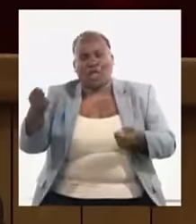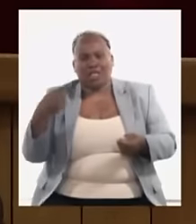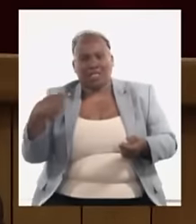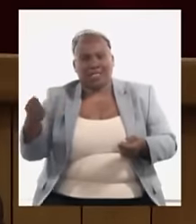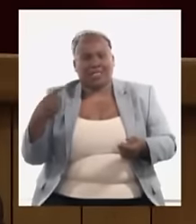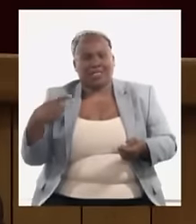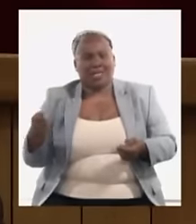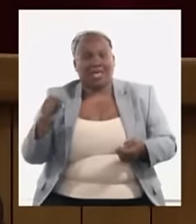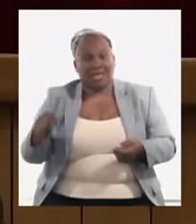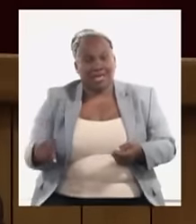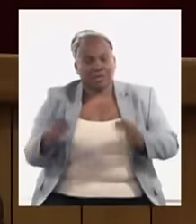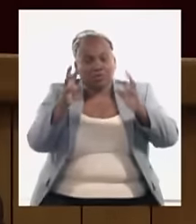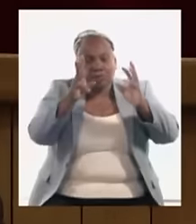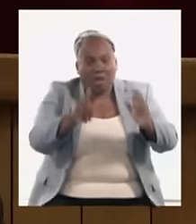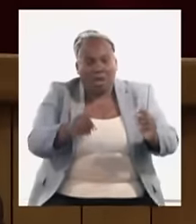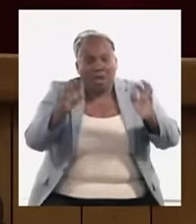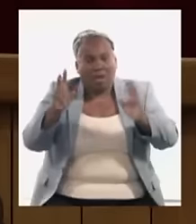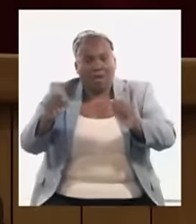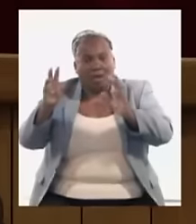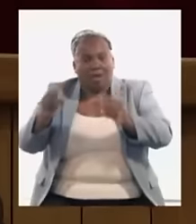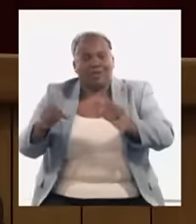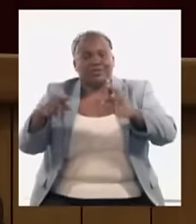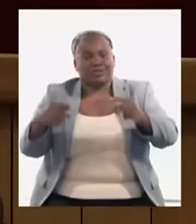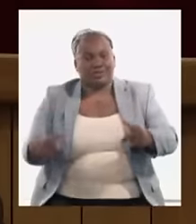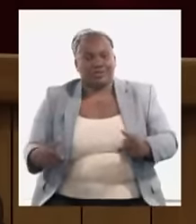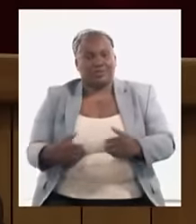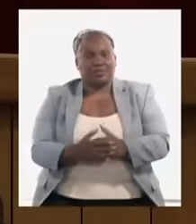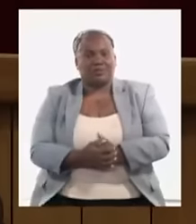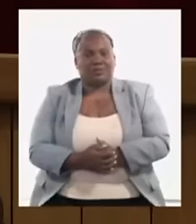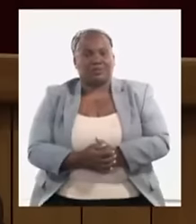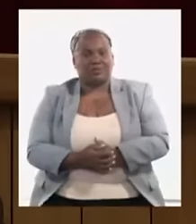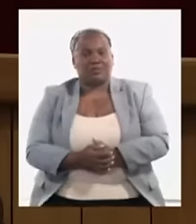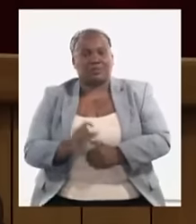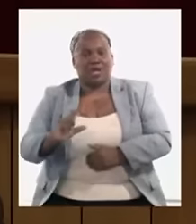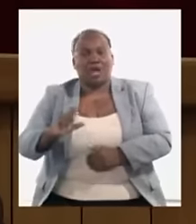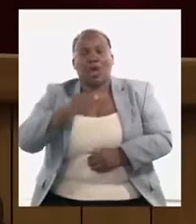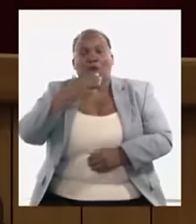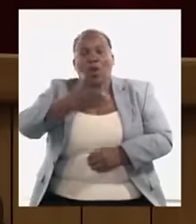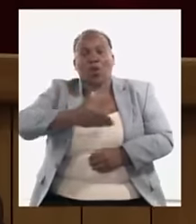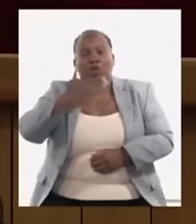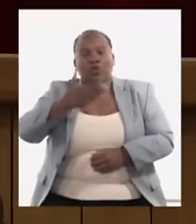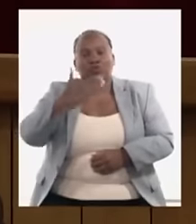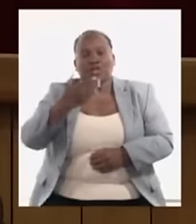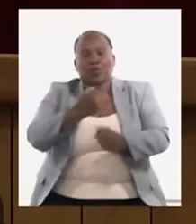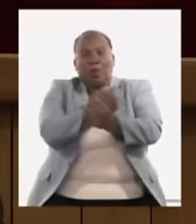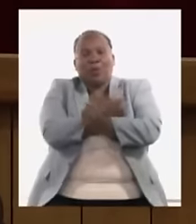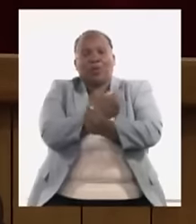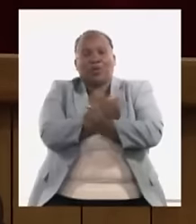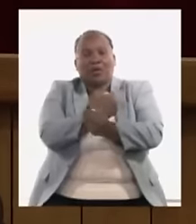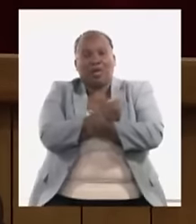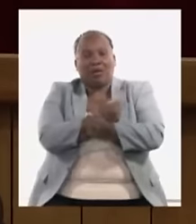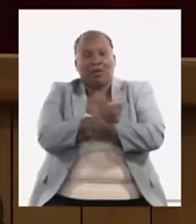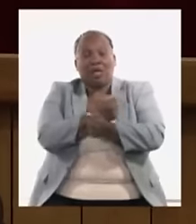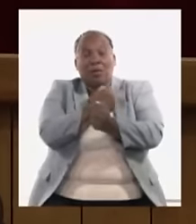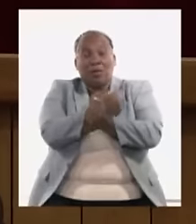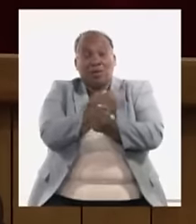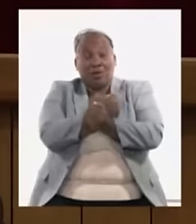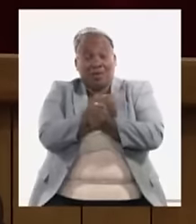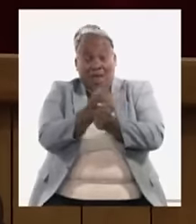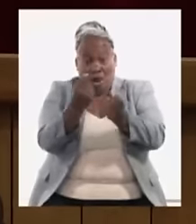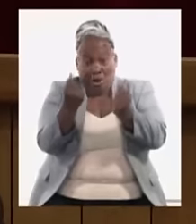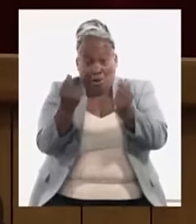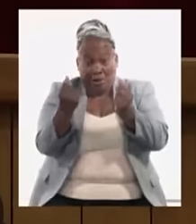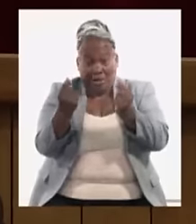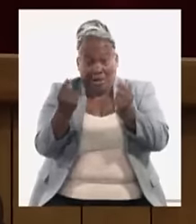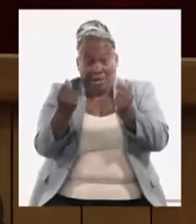recalculando porque la el concepto de vulnerable y sobre todo la vulnerabilidad económica